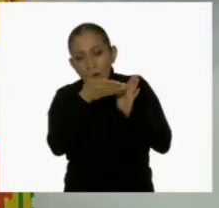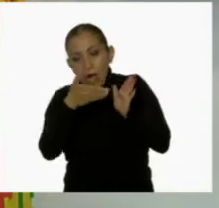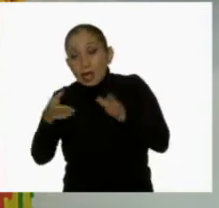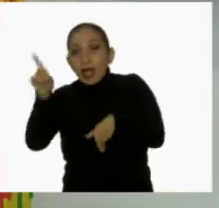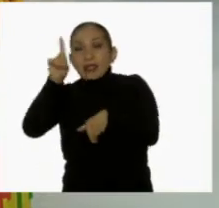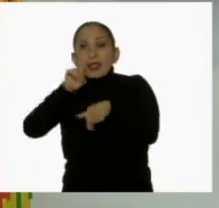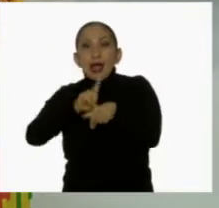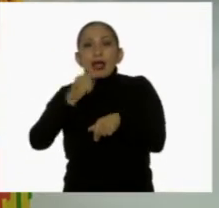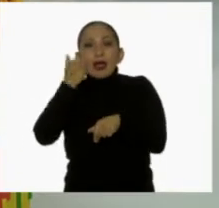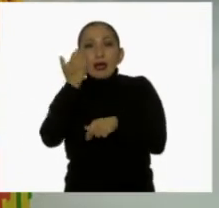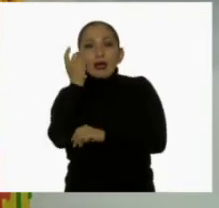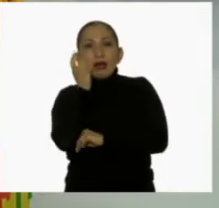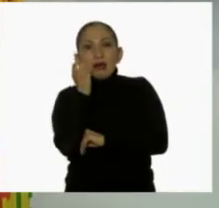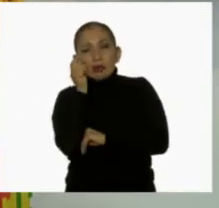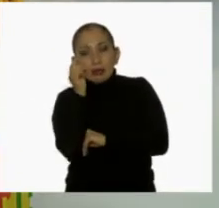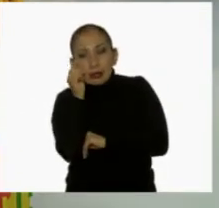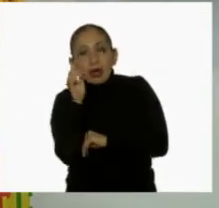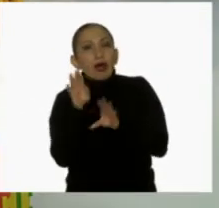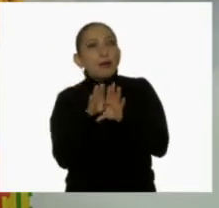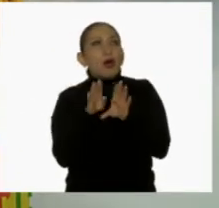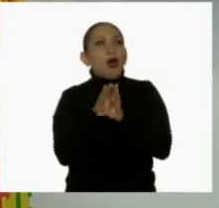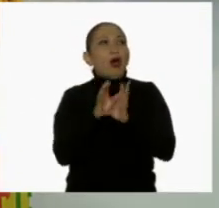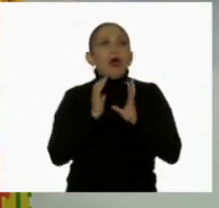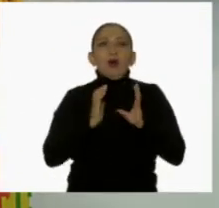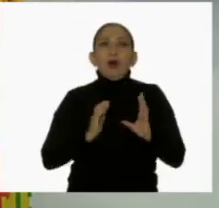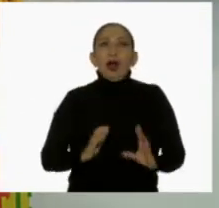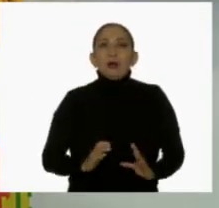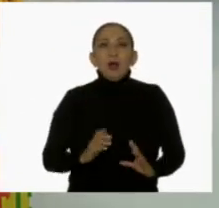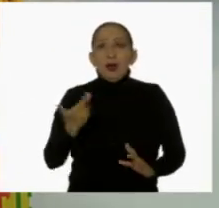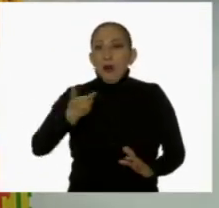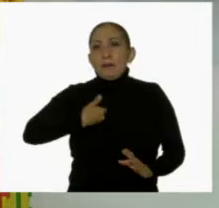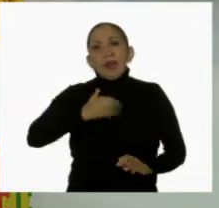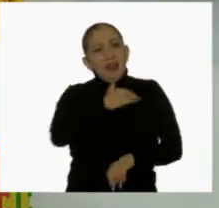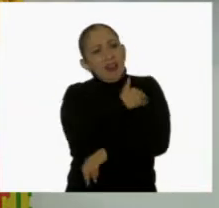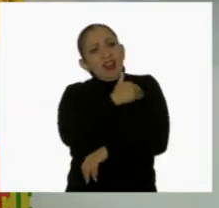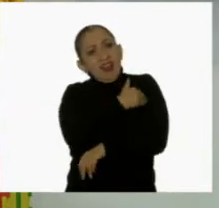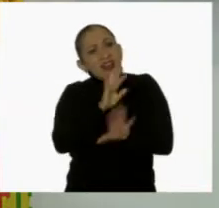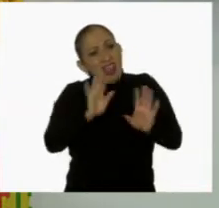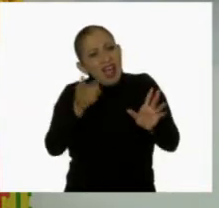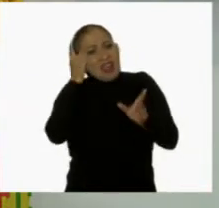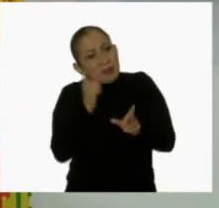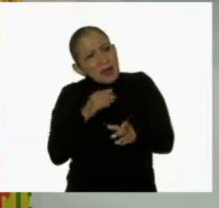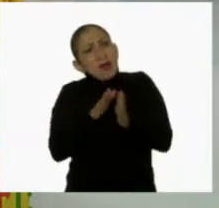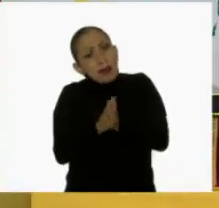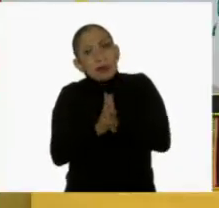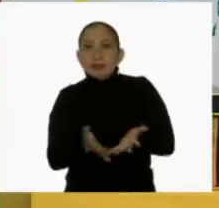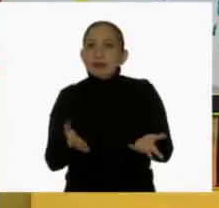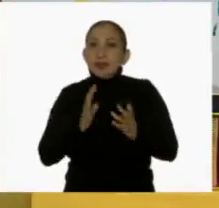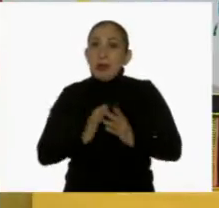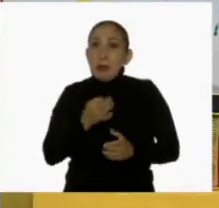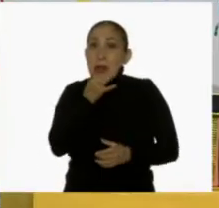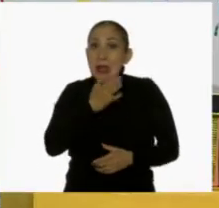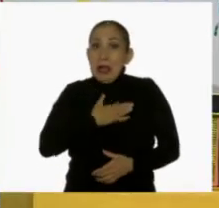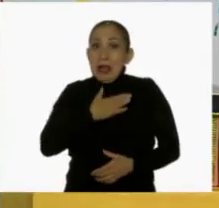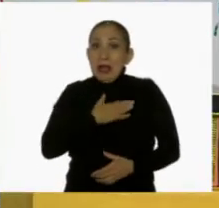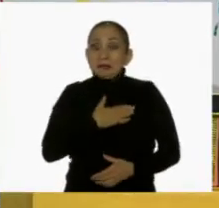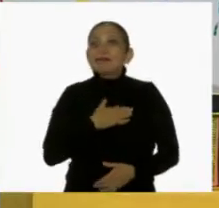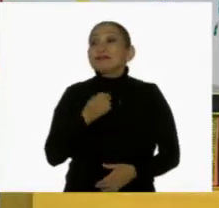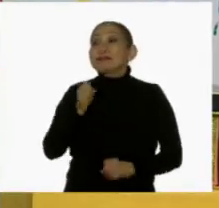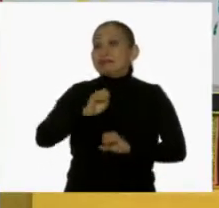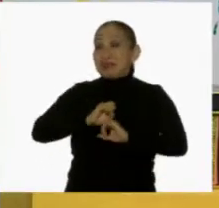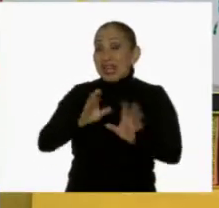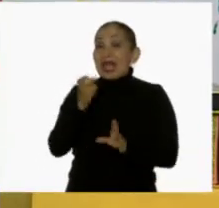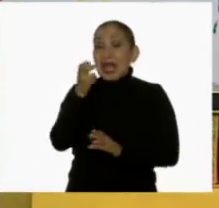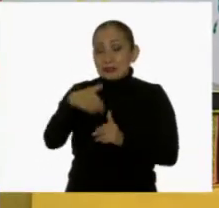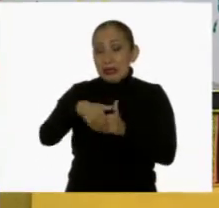el día queremos entonces dormir. Es como si el cuerpo nos pidiera ese tiempo de sueño. Pues no. Claro, y eso puede